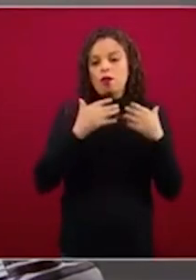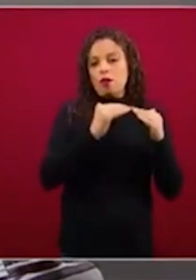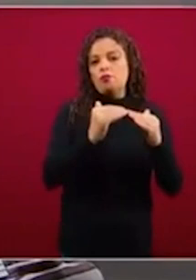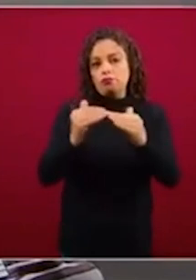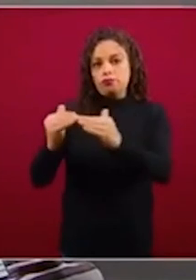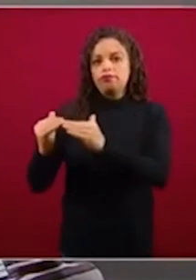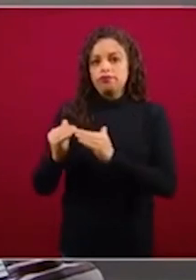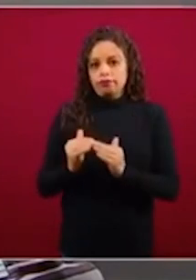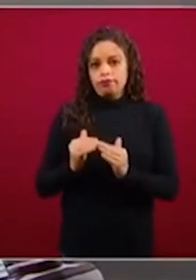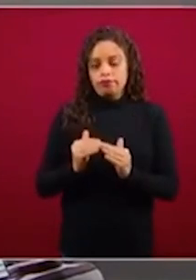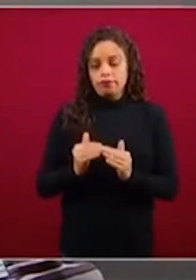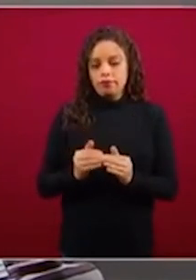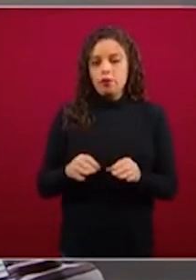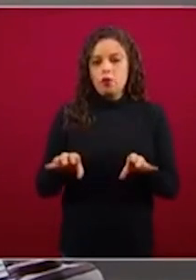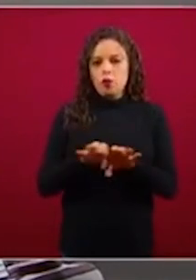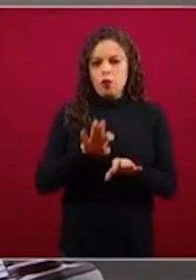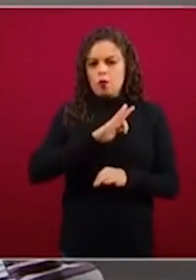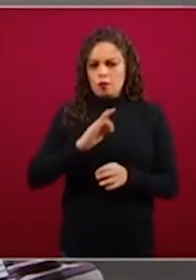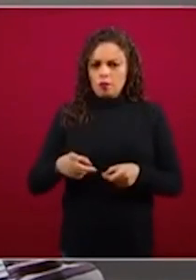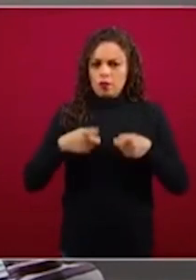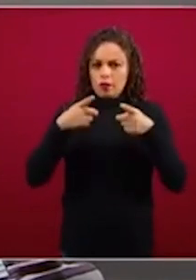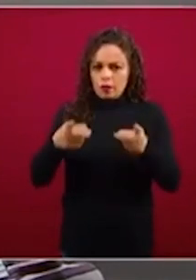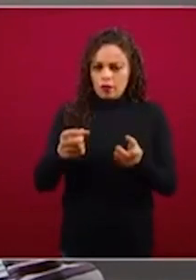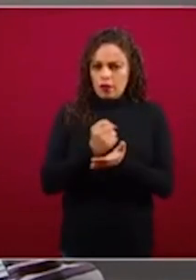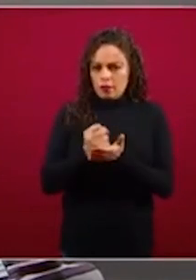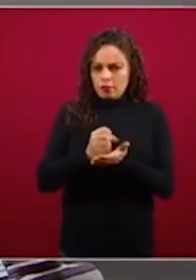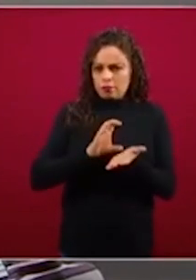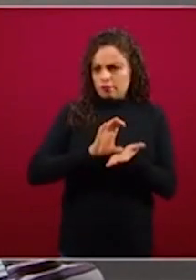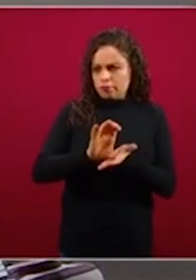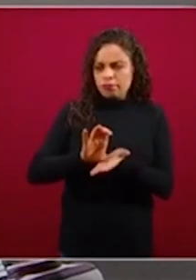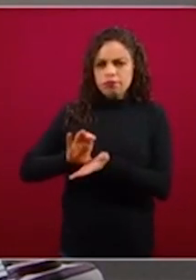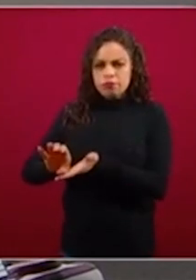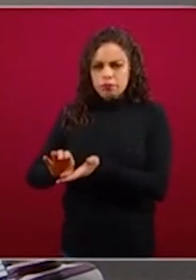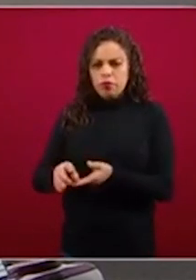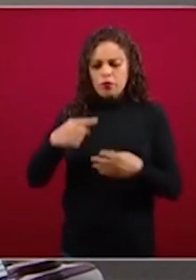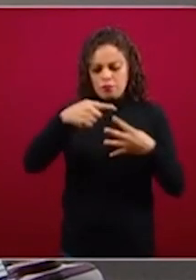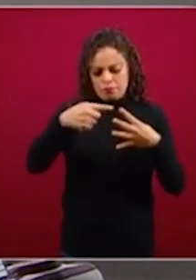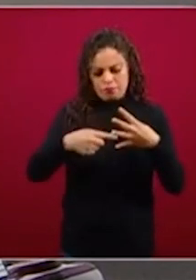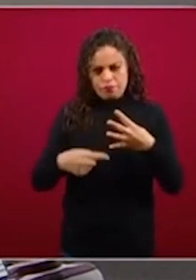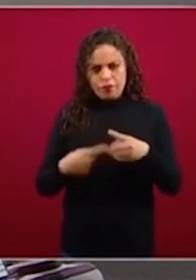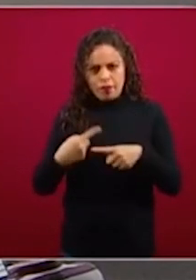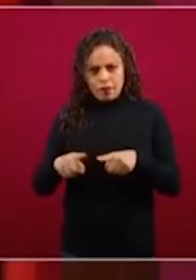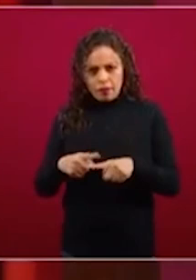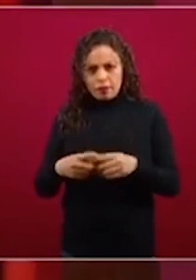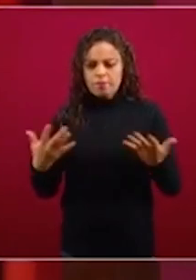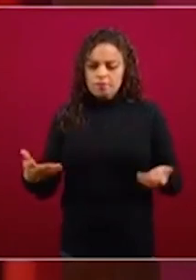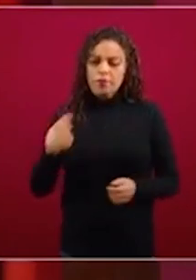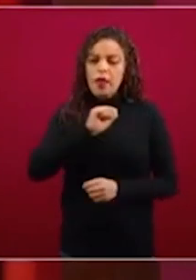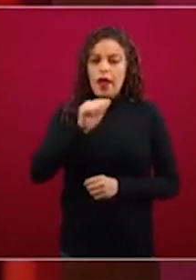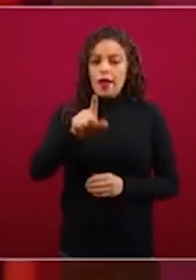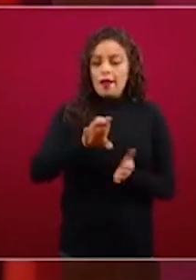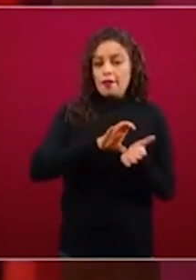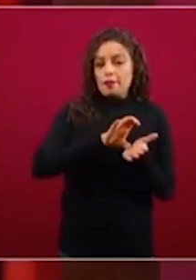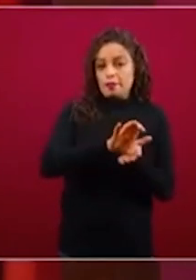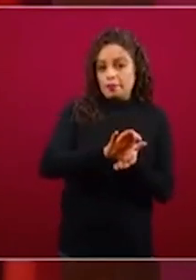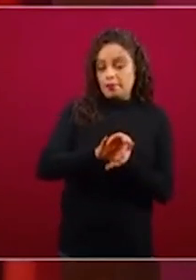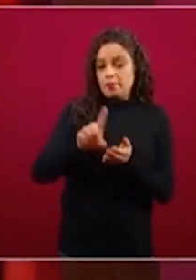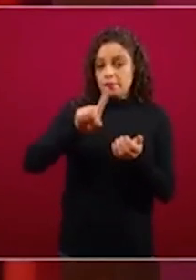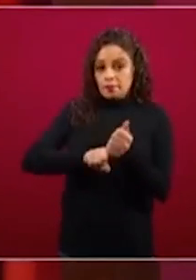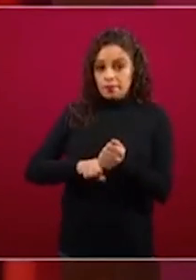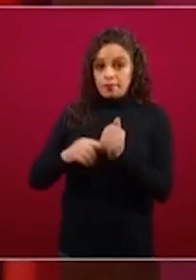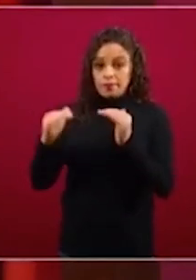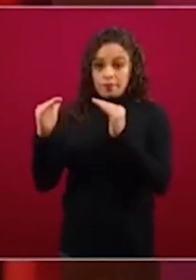portafolio de crédito, las opciones que tiene la gente? Bueno, pueden sacar sus créditos hipotecarios tradicionales, que